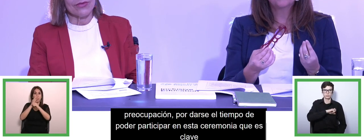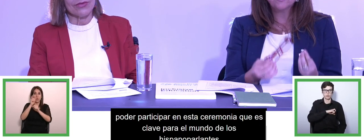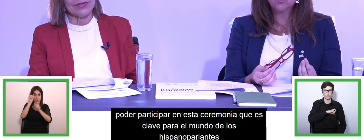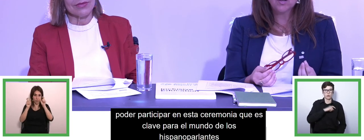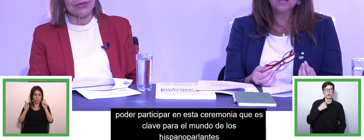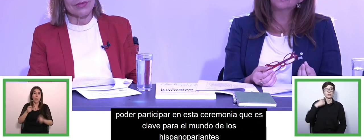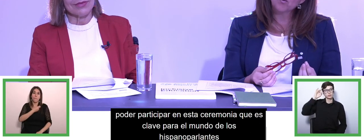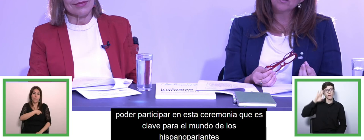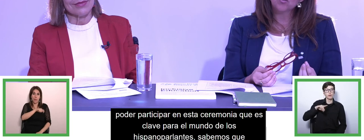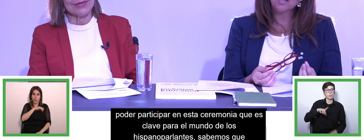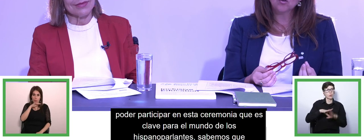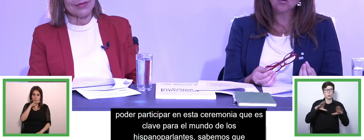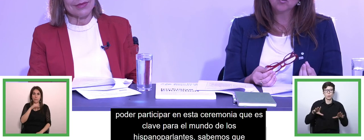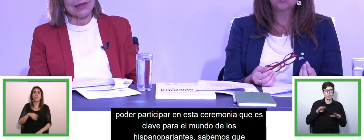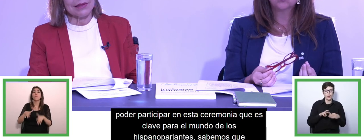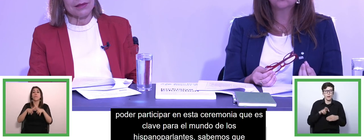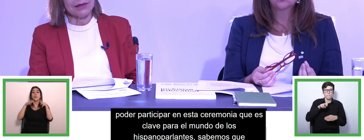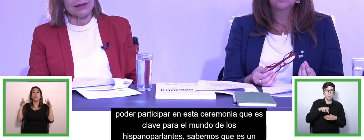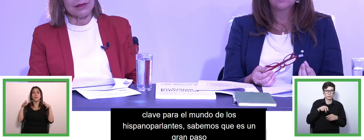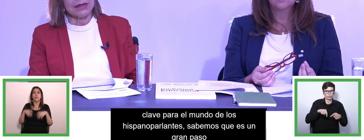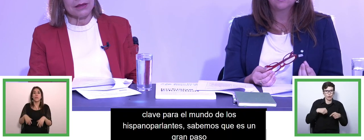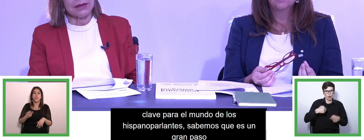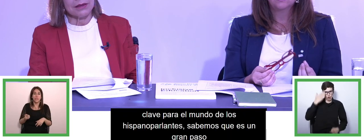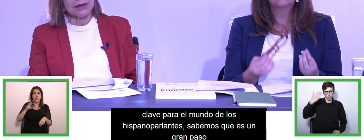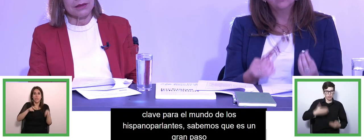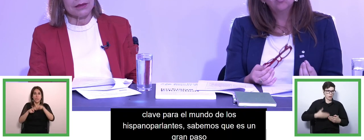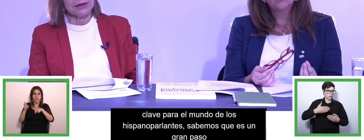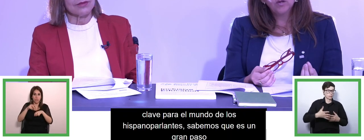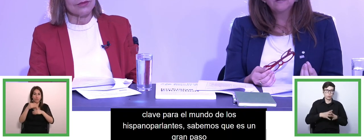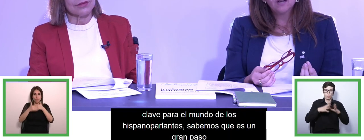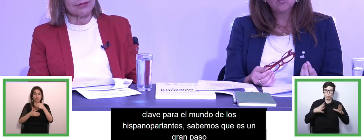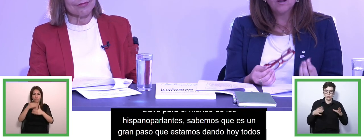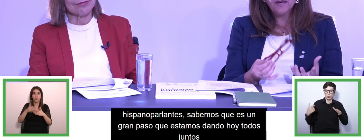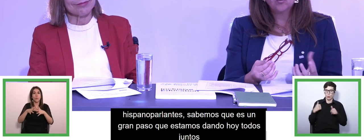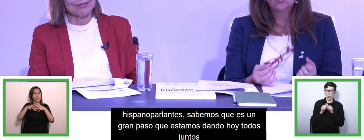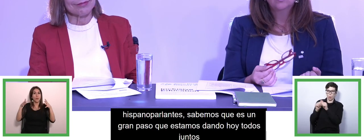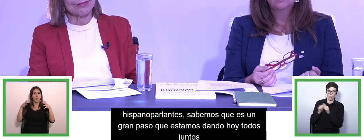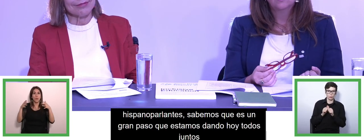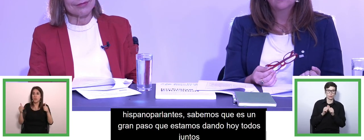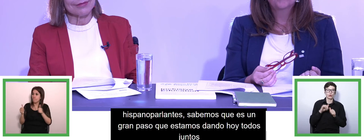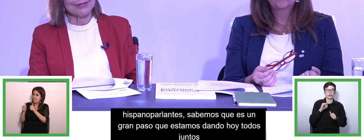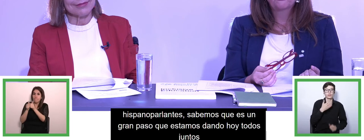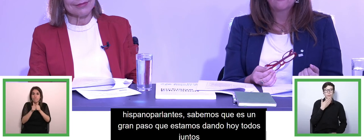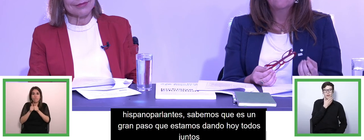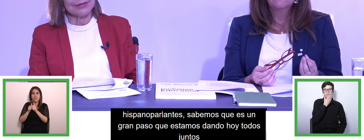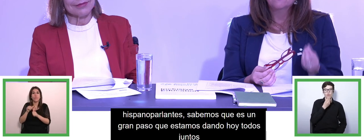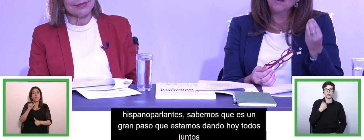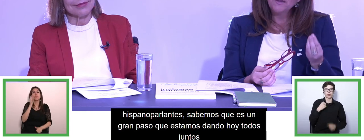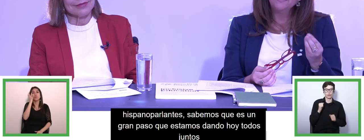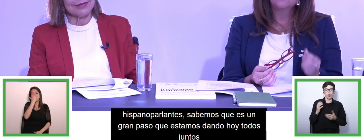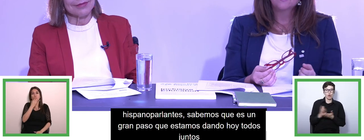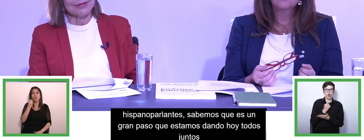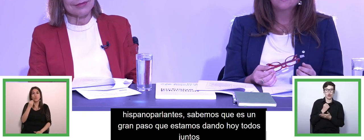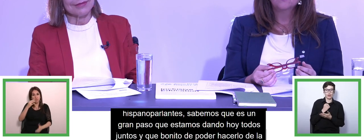gran paso el que estamos dando hoy día todos juntos y que bonito de poder hacerlo de la mano de